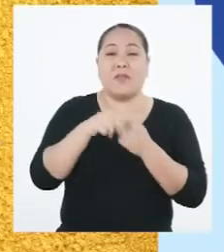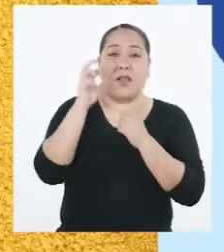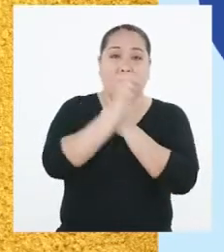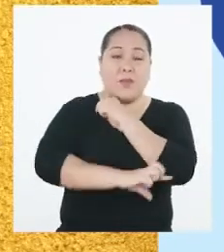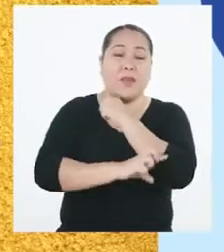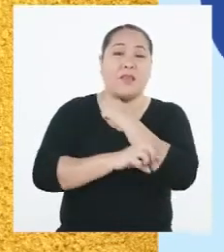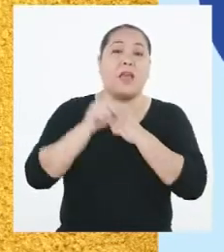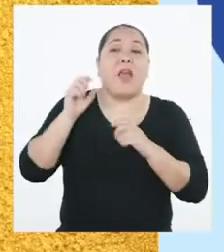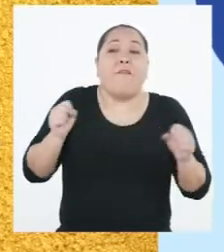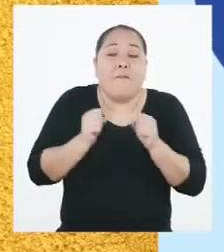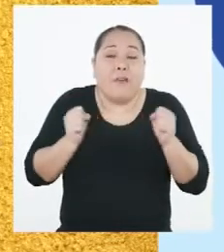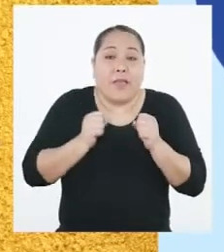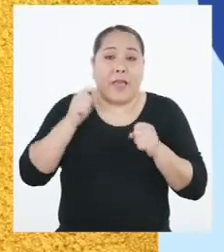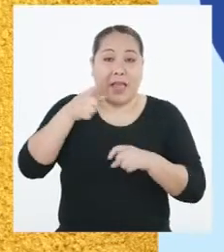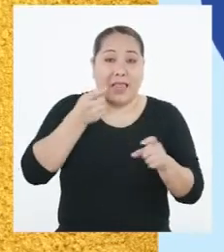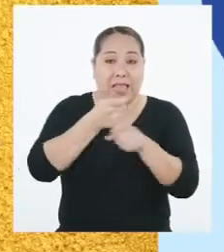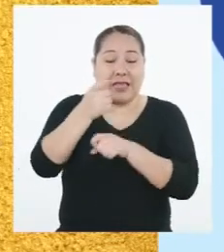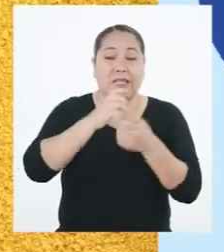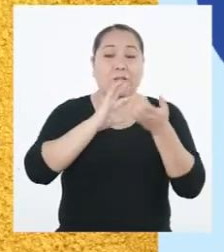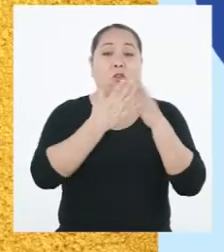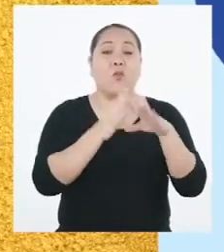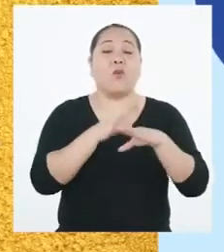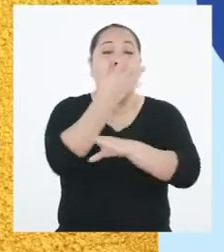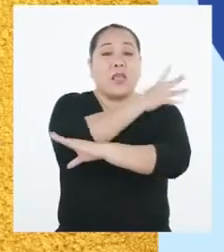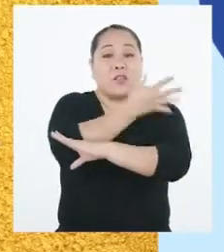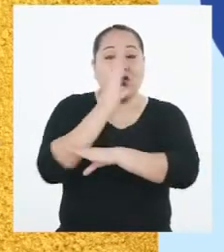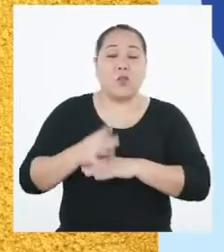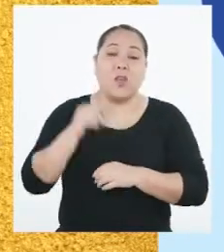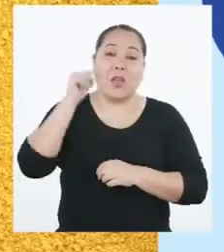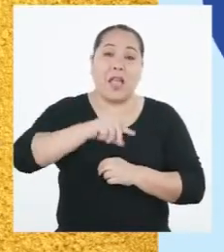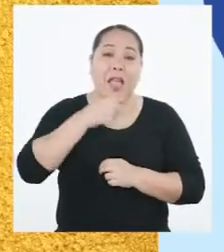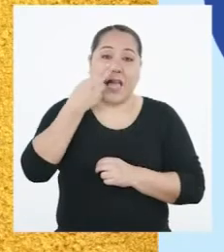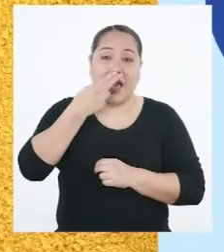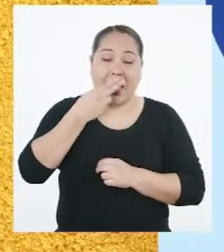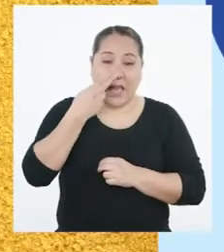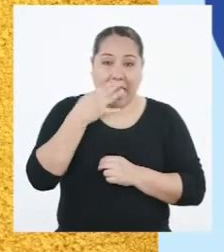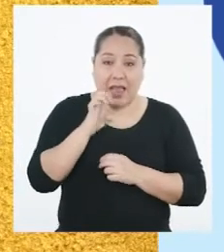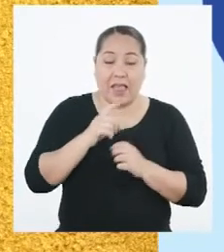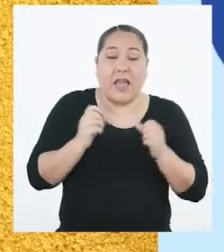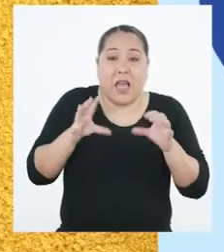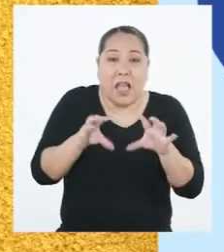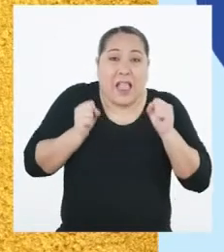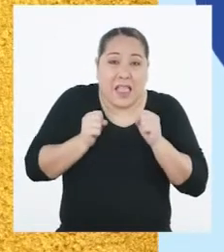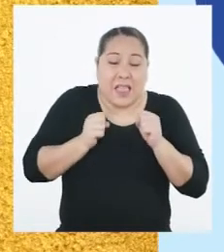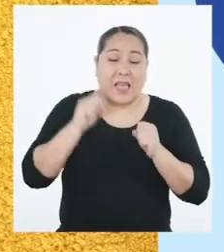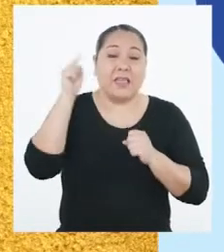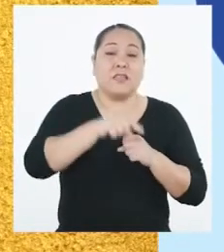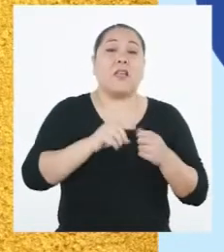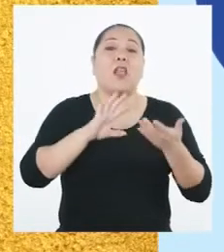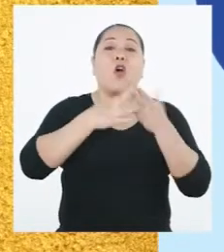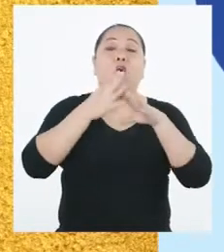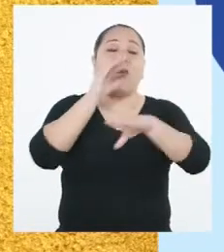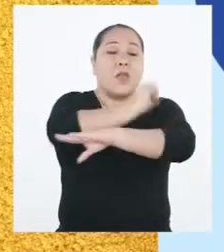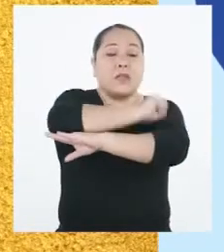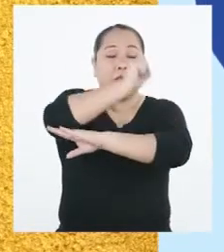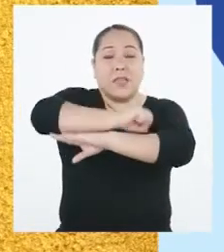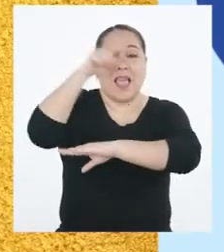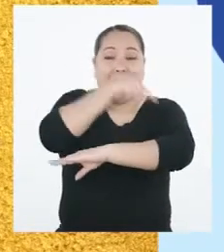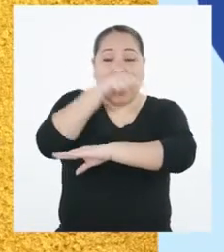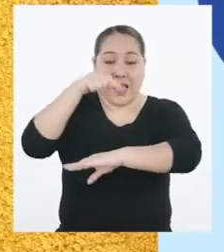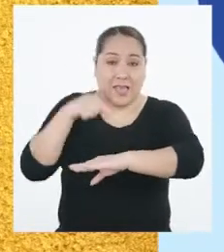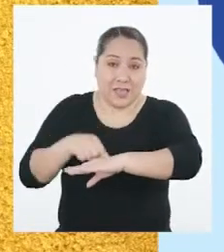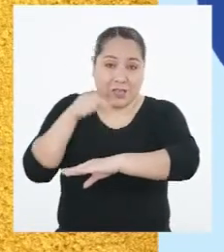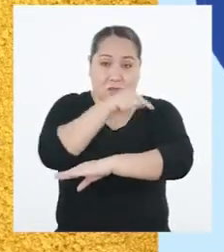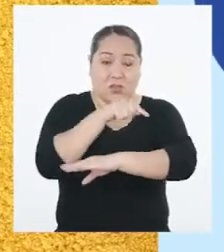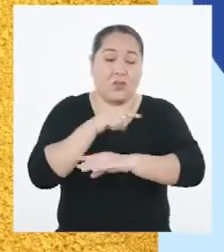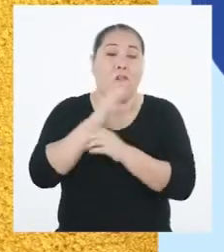En el caso de los friajes, afectan a las comunidades de la Amazonía y en el caso de las heladas, a las comunidades de la sierra, donde la población